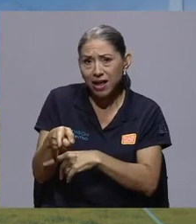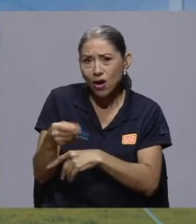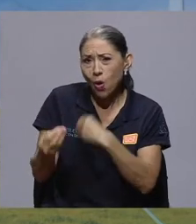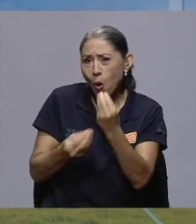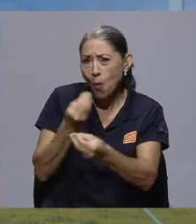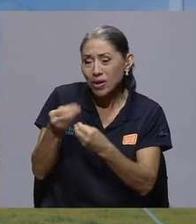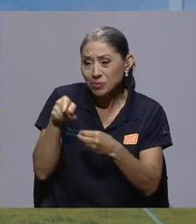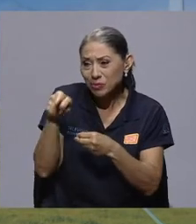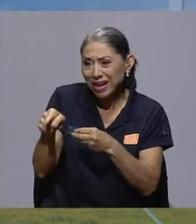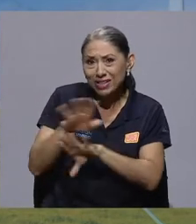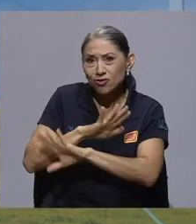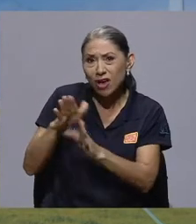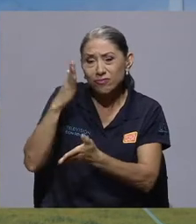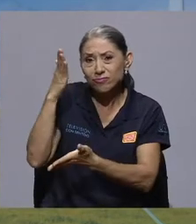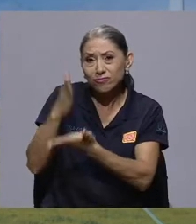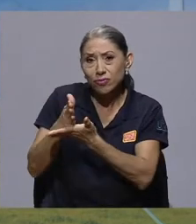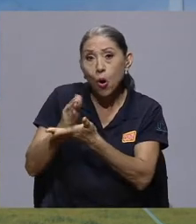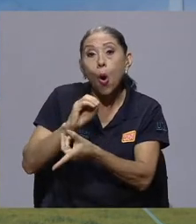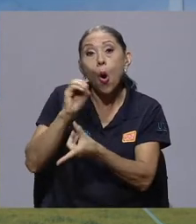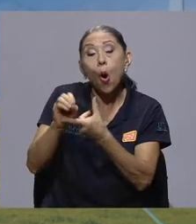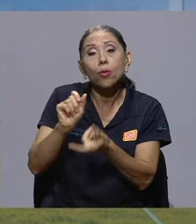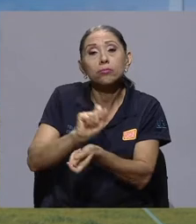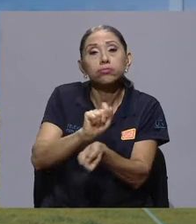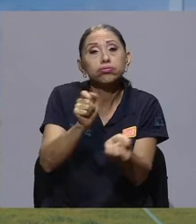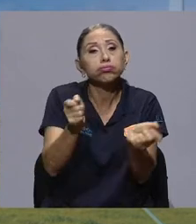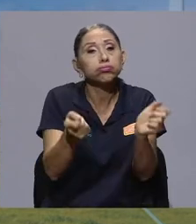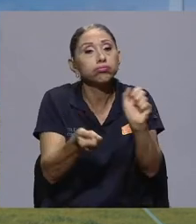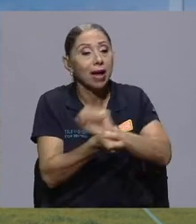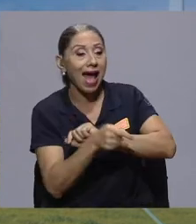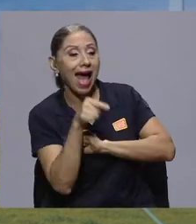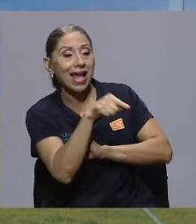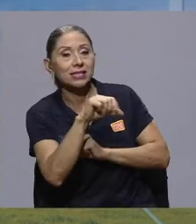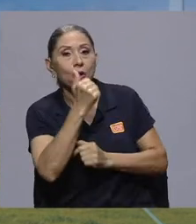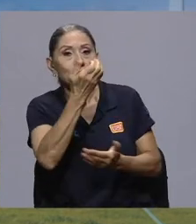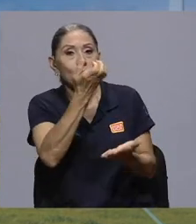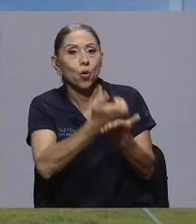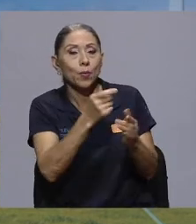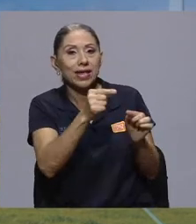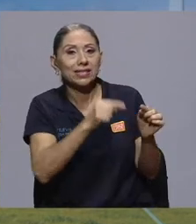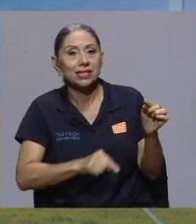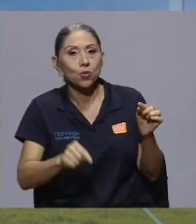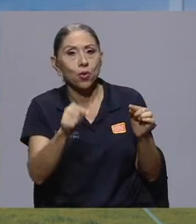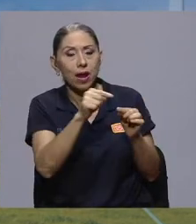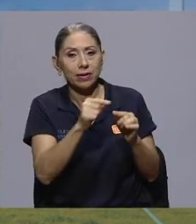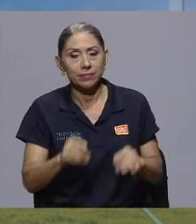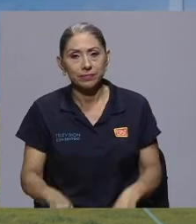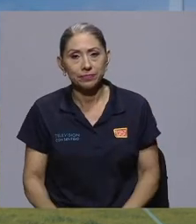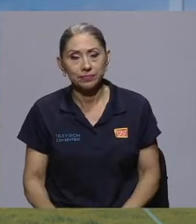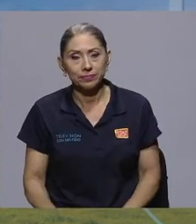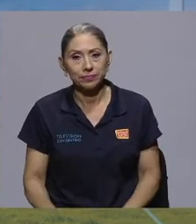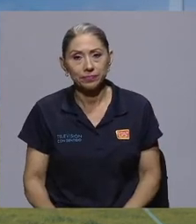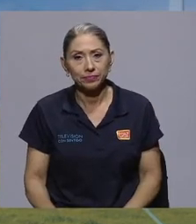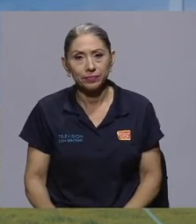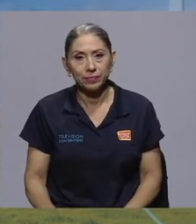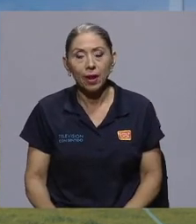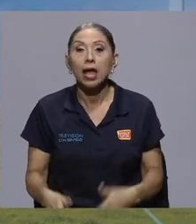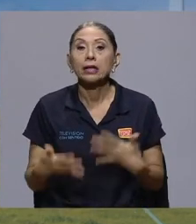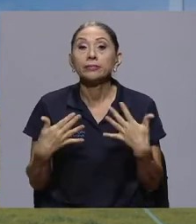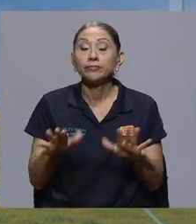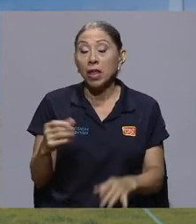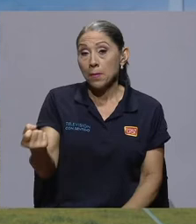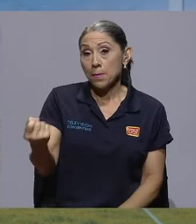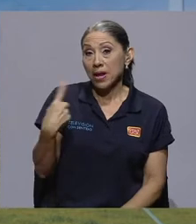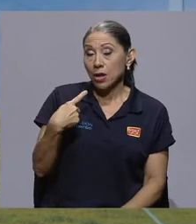desaparezca o haya una transición hacia esta otra economía circular? Bueno, es una pregunta muy